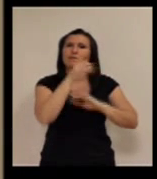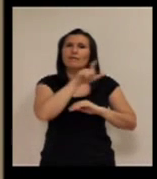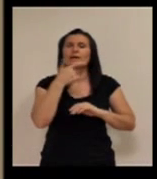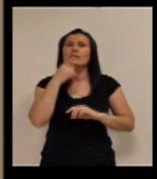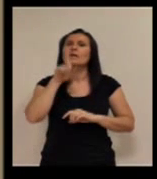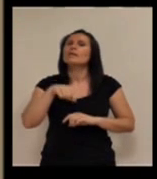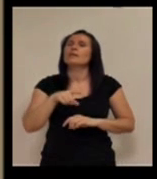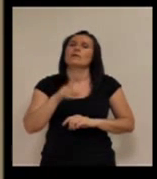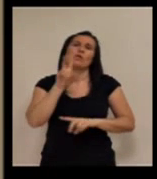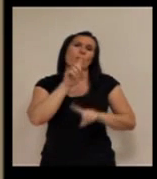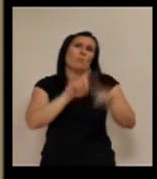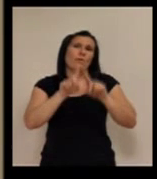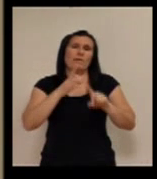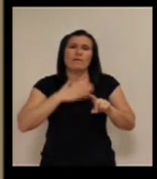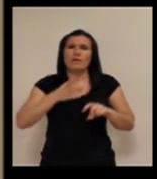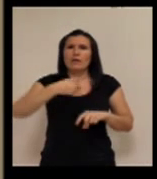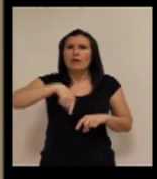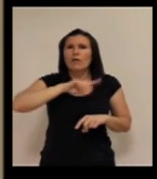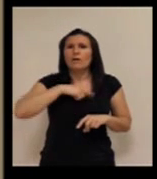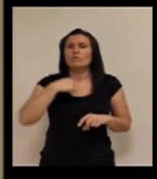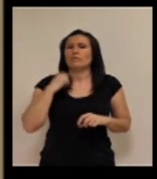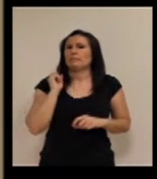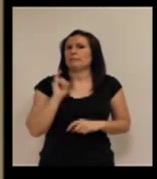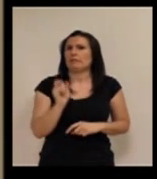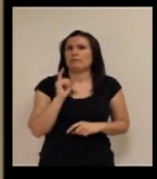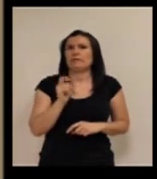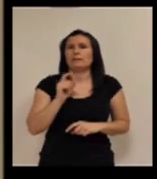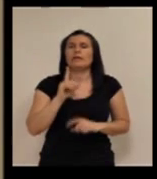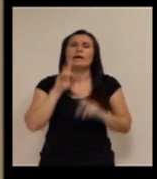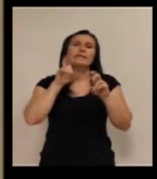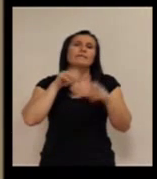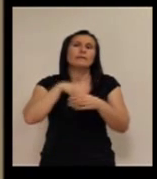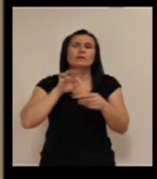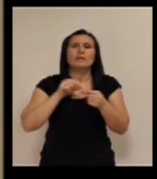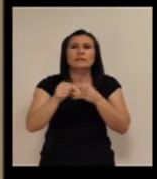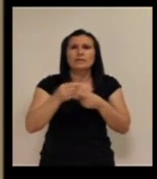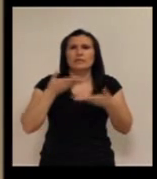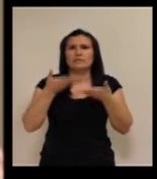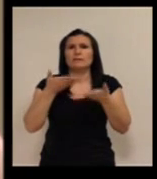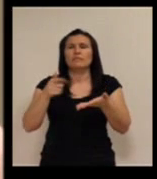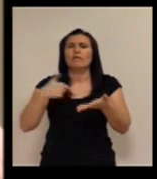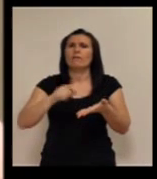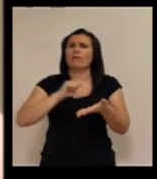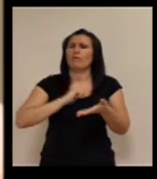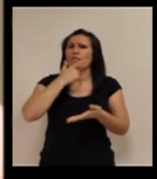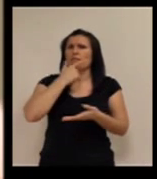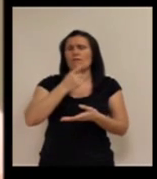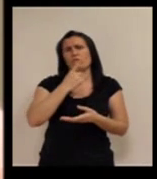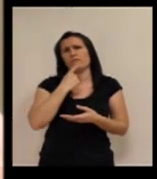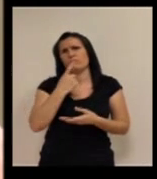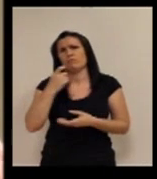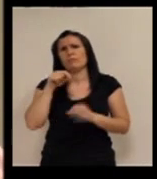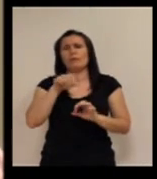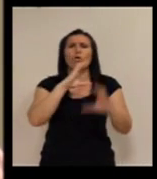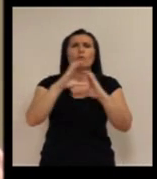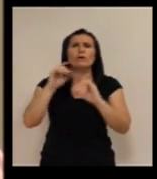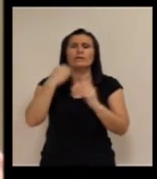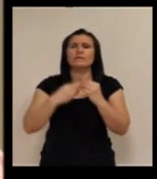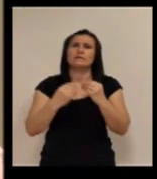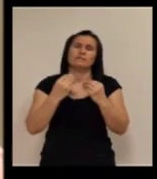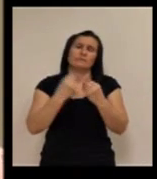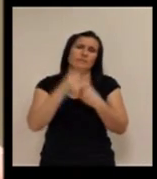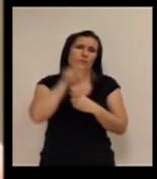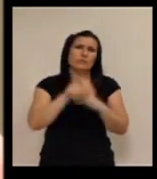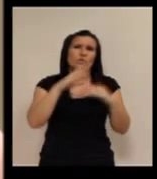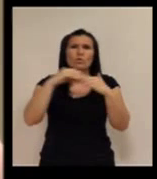un problema que para nosotros ha sido habitual y frecuente en la teleasistencia y nos dificultaba muchísimo la comunicación con este tipo de usuarios,